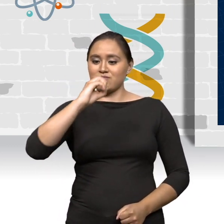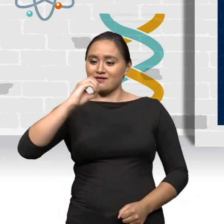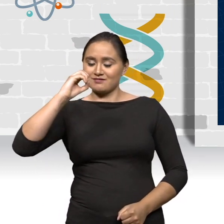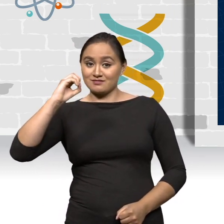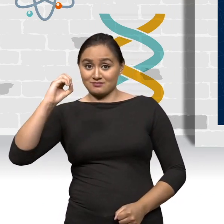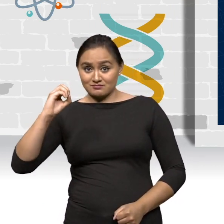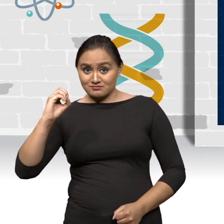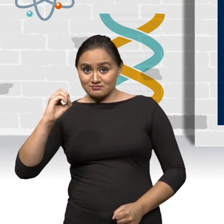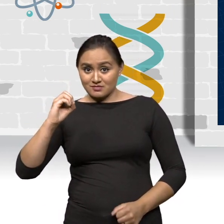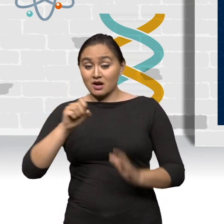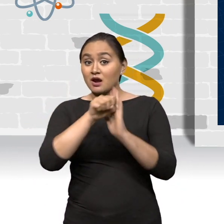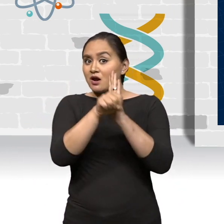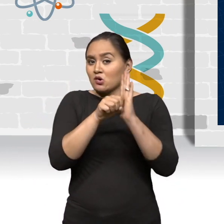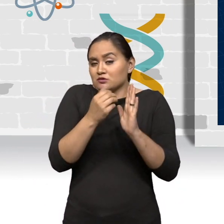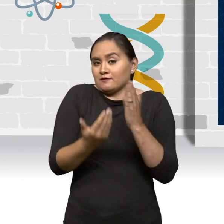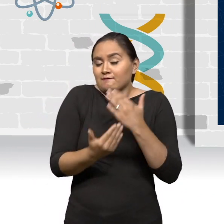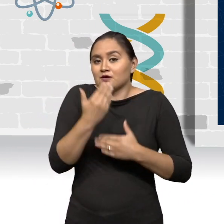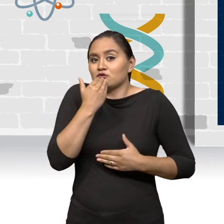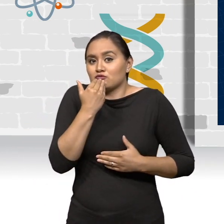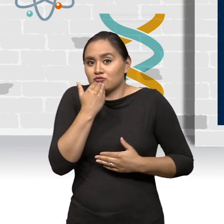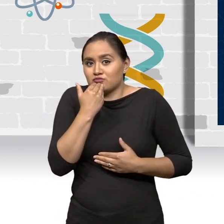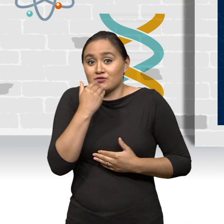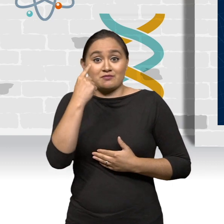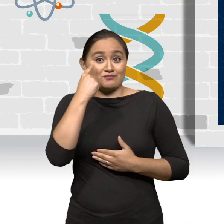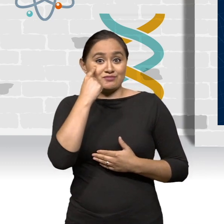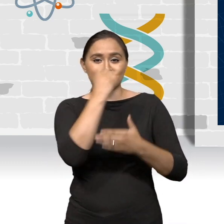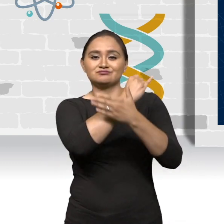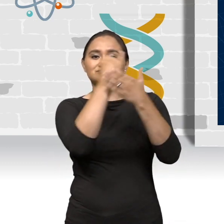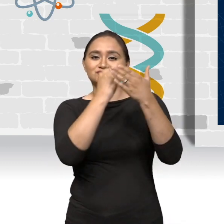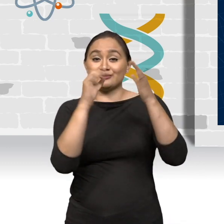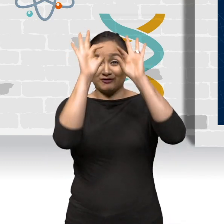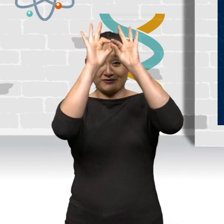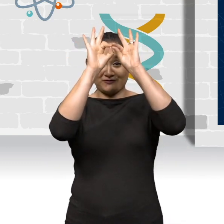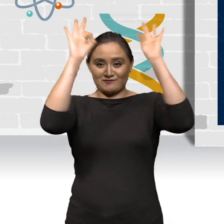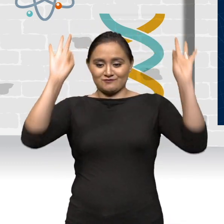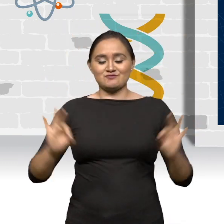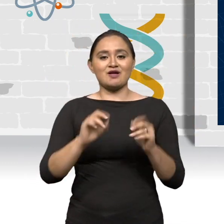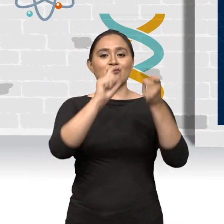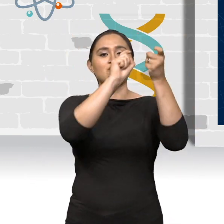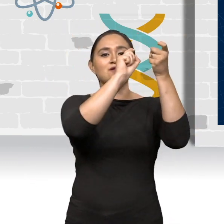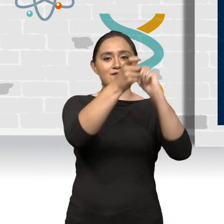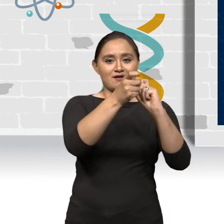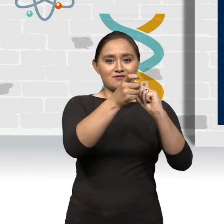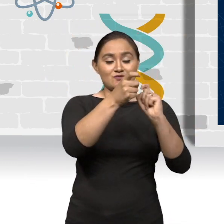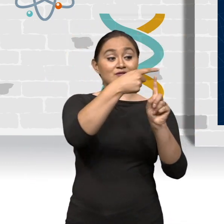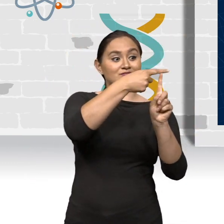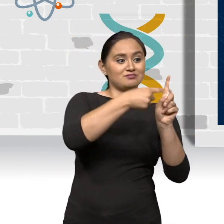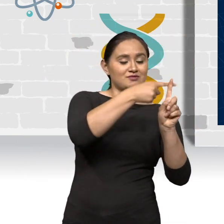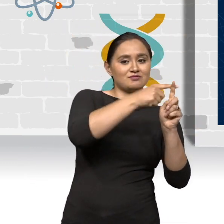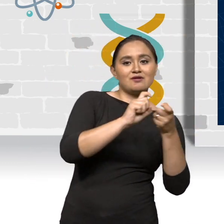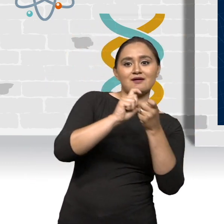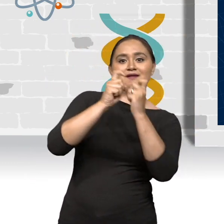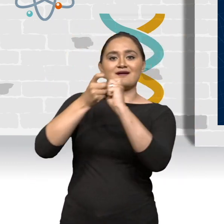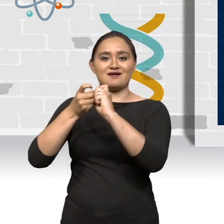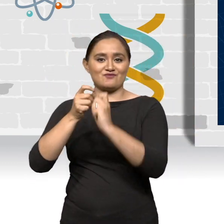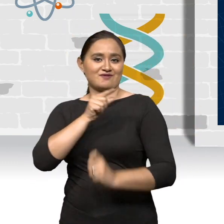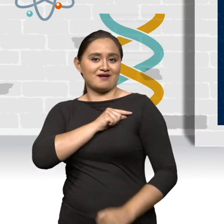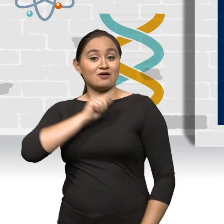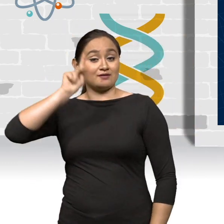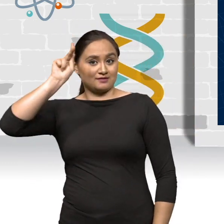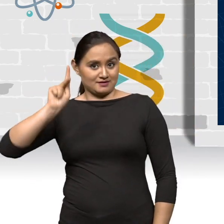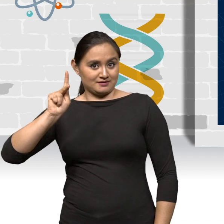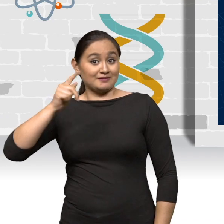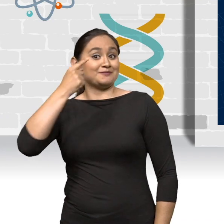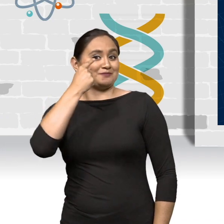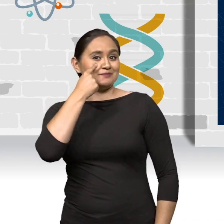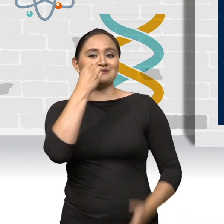,0 y que la ecuación resulte más sencilla, se debe realizar la gráfica cambiando las unidades de temperatura a grados Kelvin.